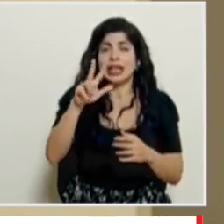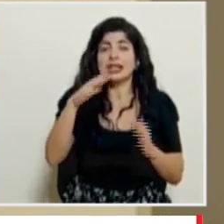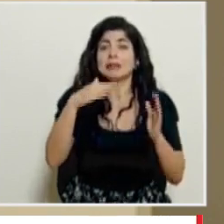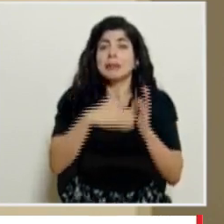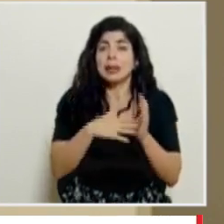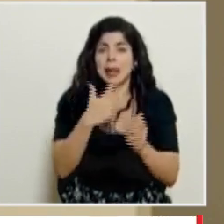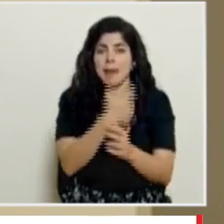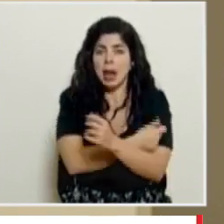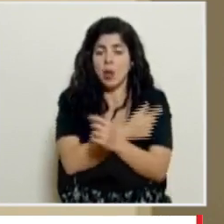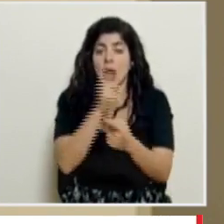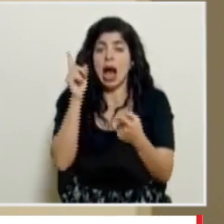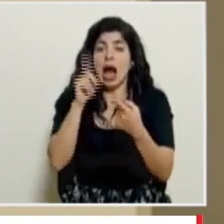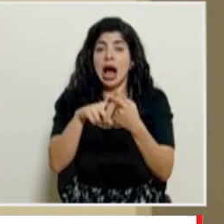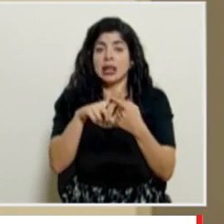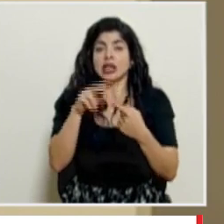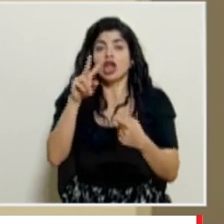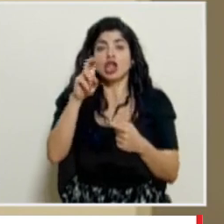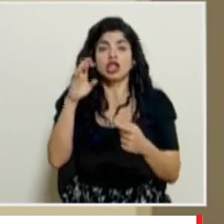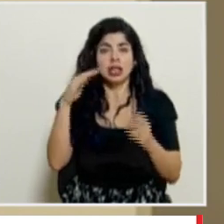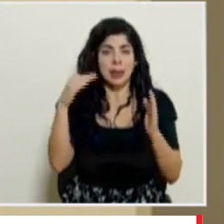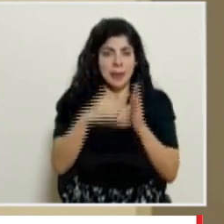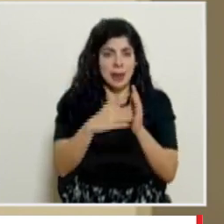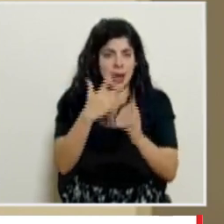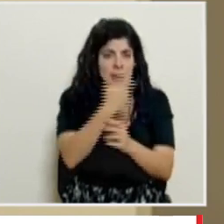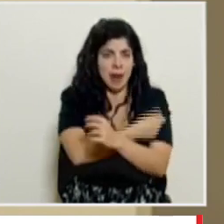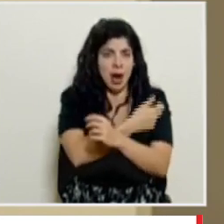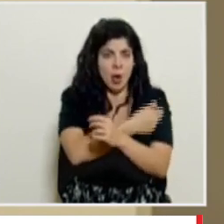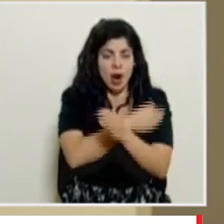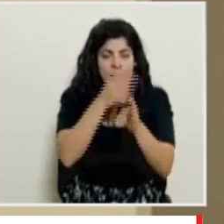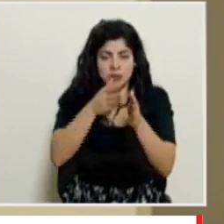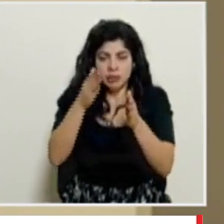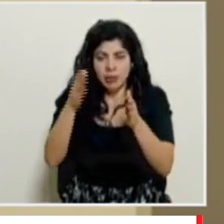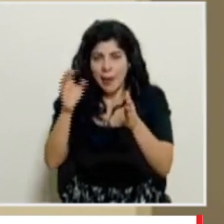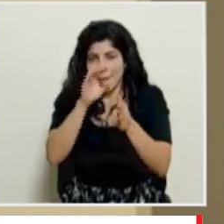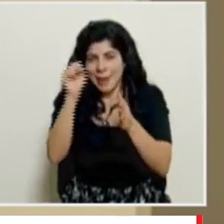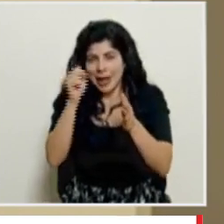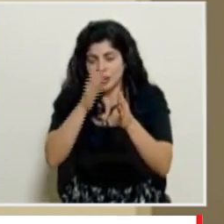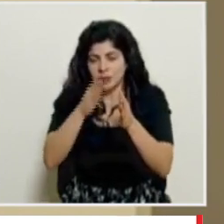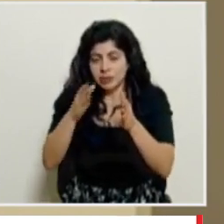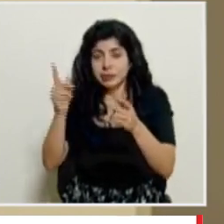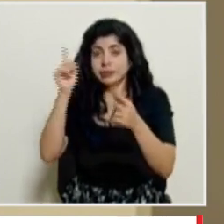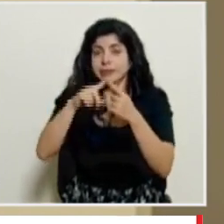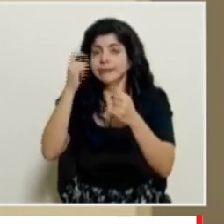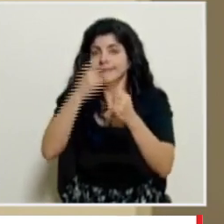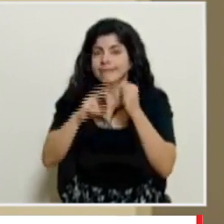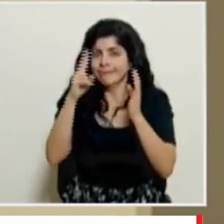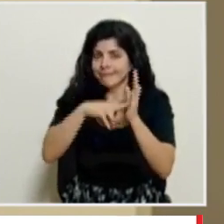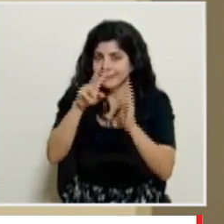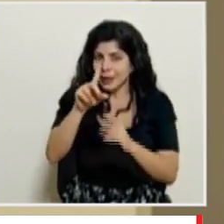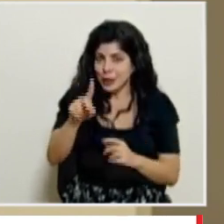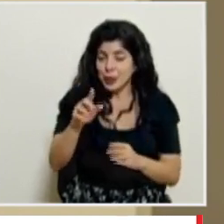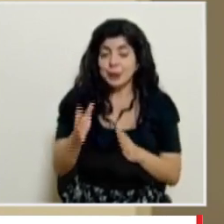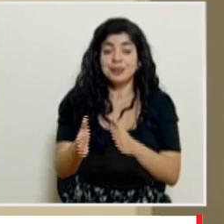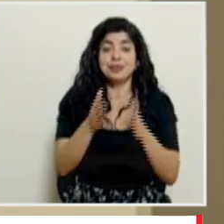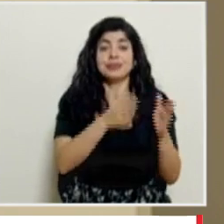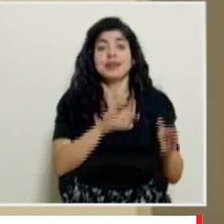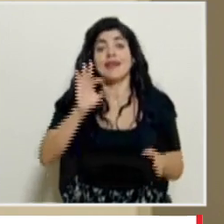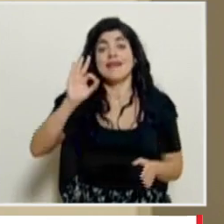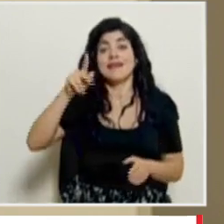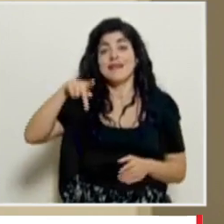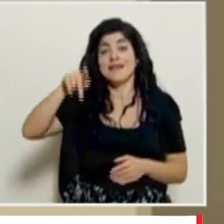hasta un máximo de doscientas mil dosis para los siguientes meses hasta finalizar el veinte veintiuno en el caso de Pfizer